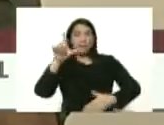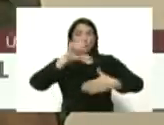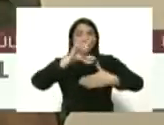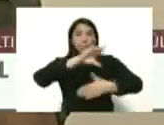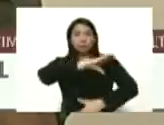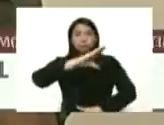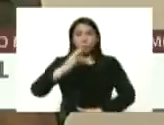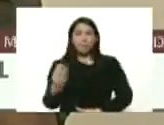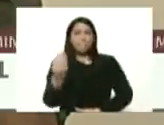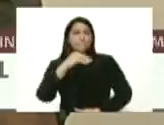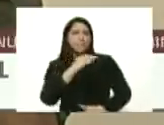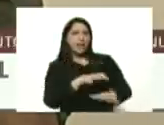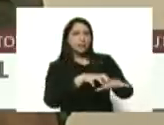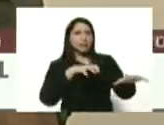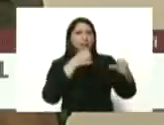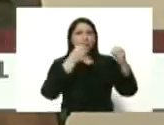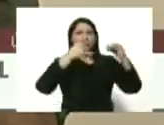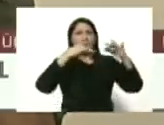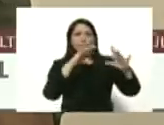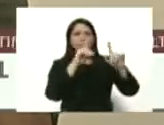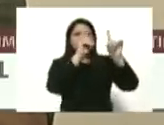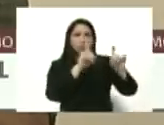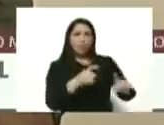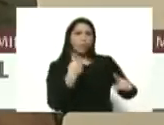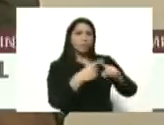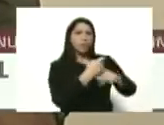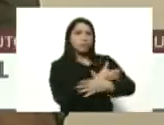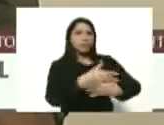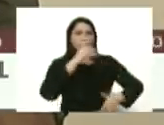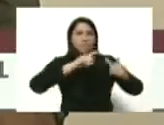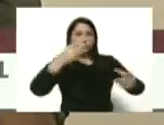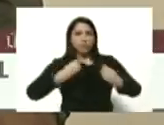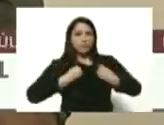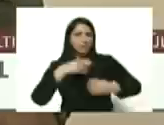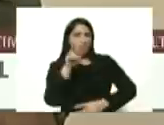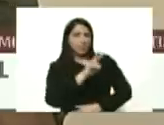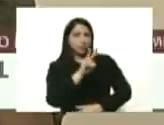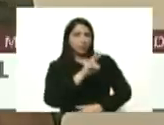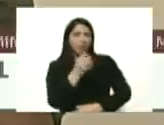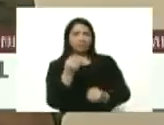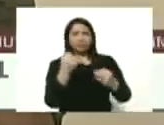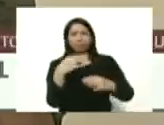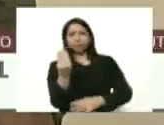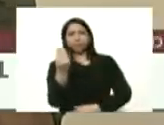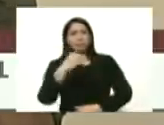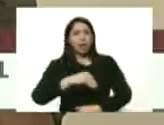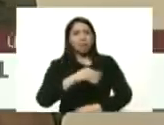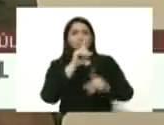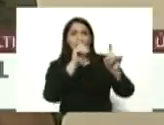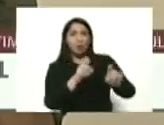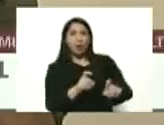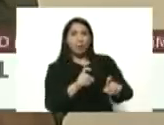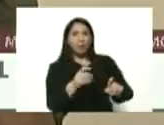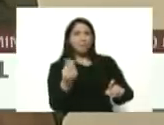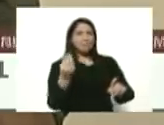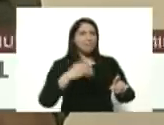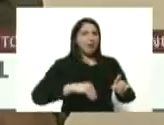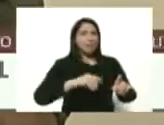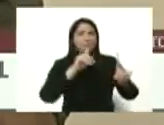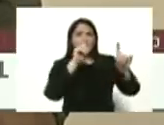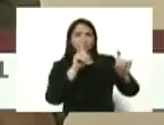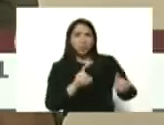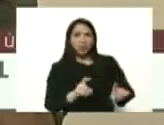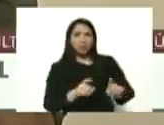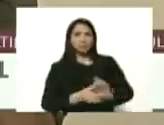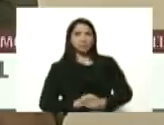el Caribe con el mayor número de pruebas por millón de habitantes tenemos muchísimas más pruebas miles de veces más pruebas centenares